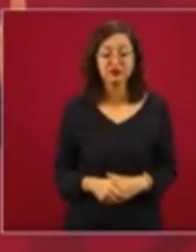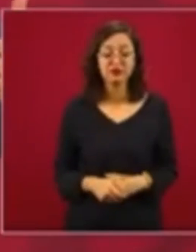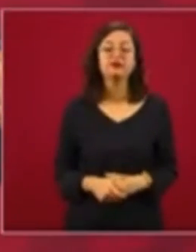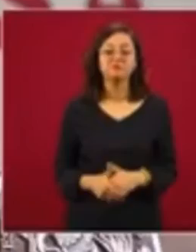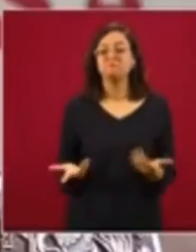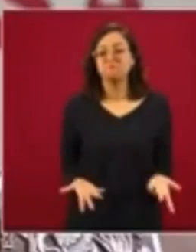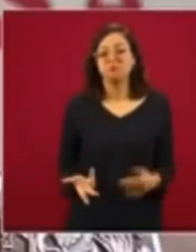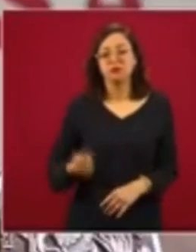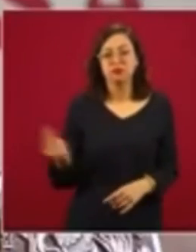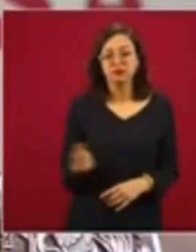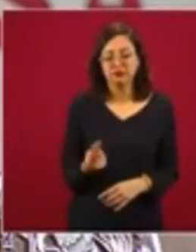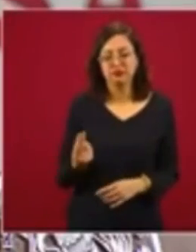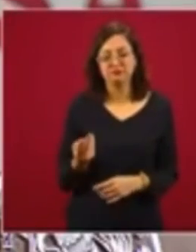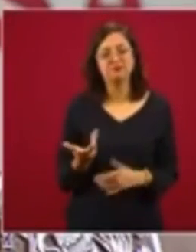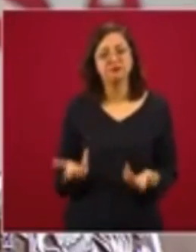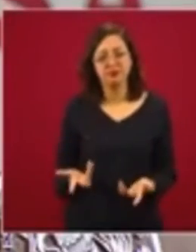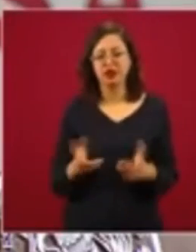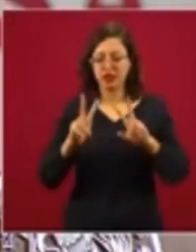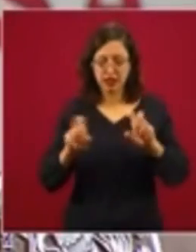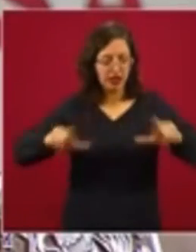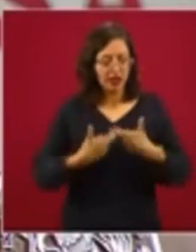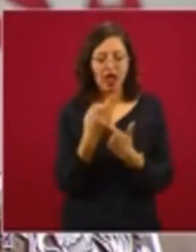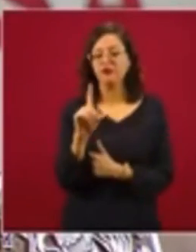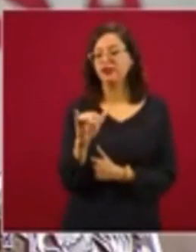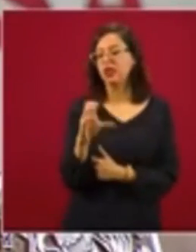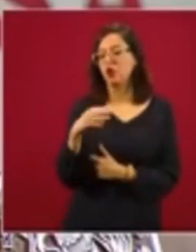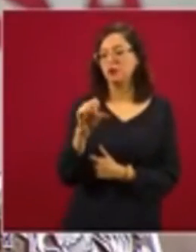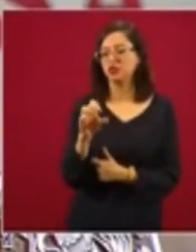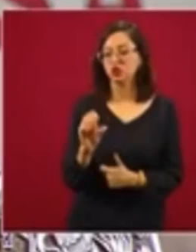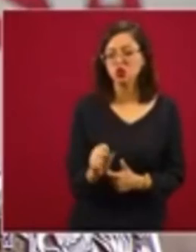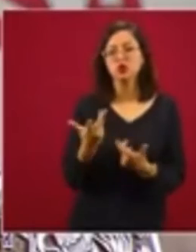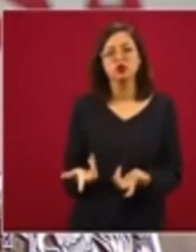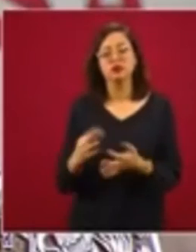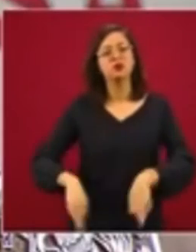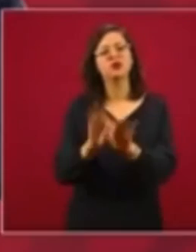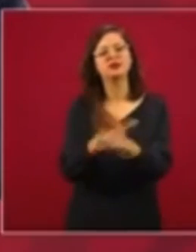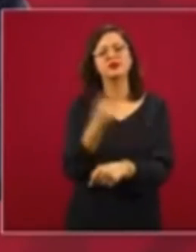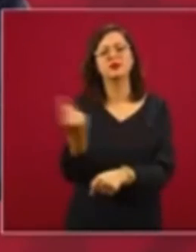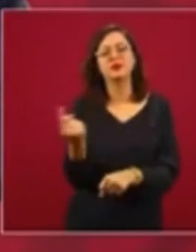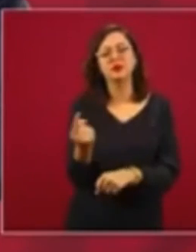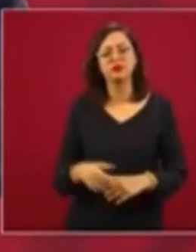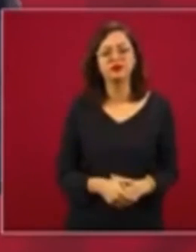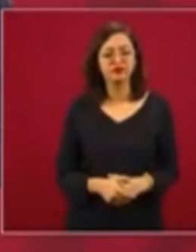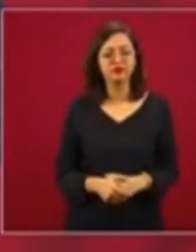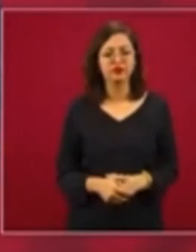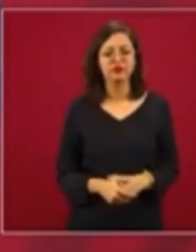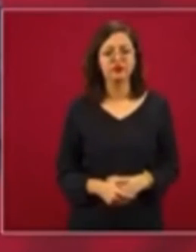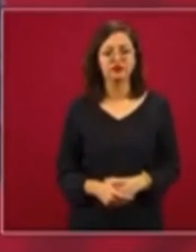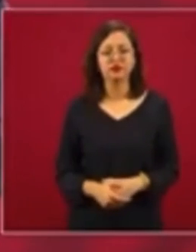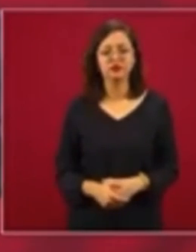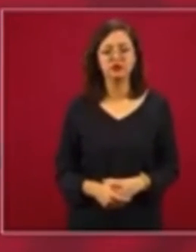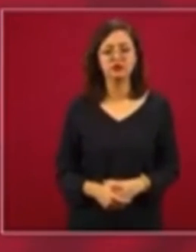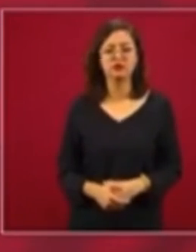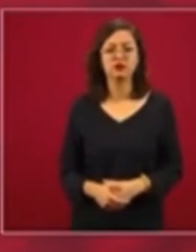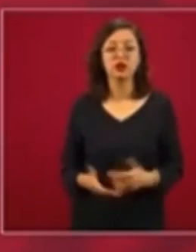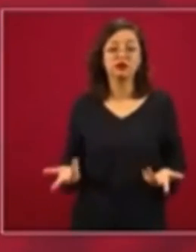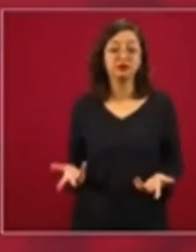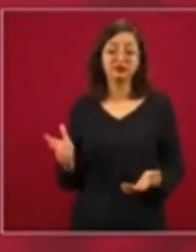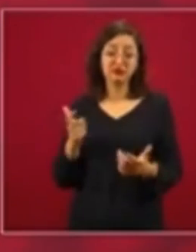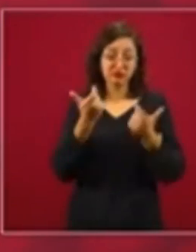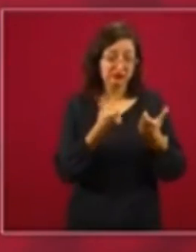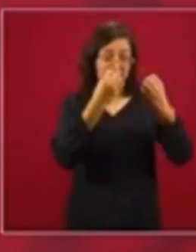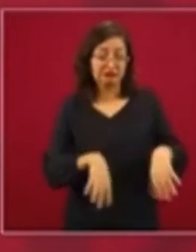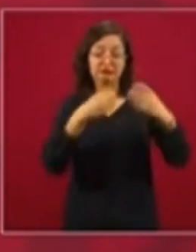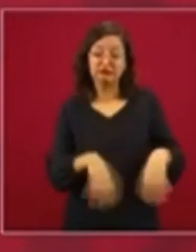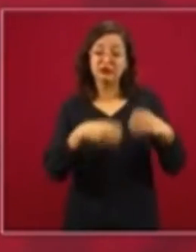se necesita resolver lo de los fideicomisos. ¿Por qué nos importa que se elegirle sobre esto? Porque vamos a reunir alrededor